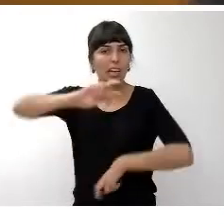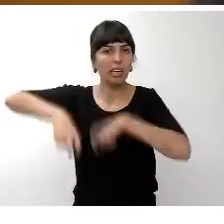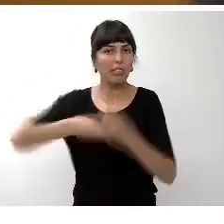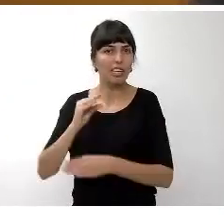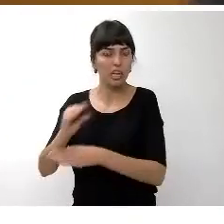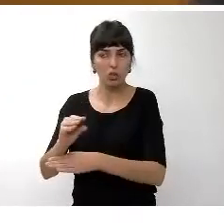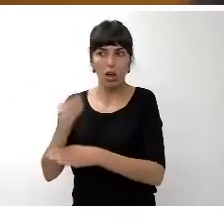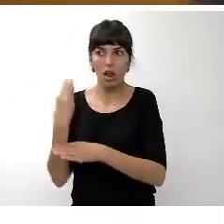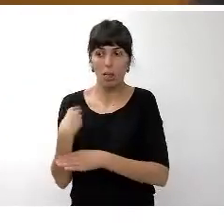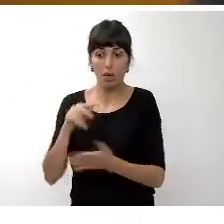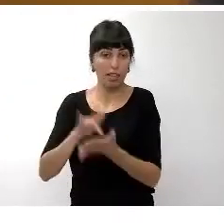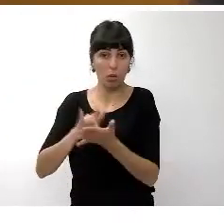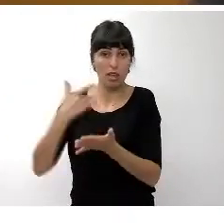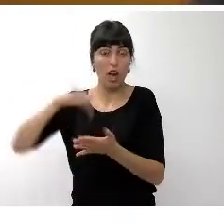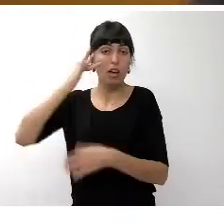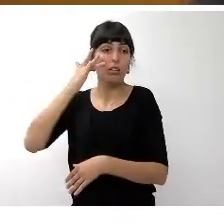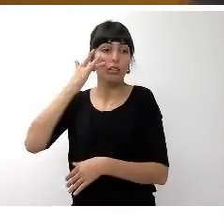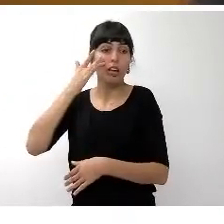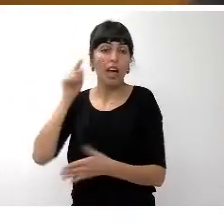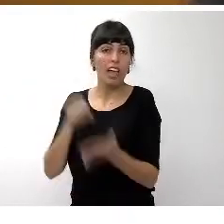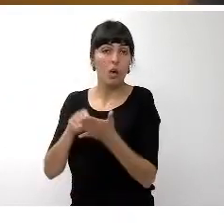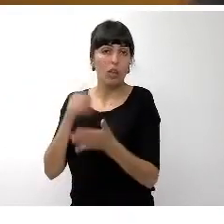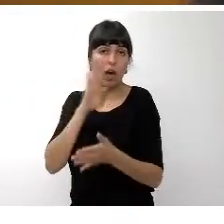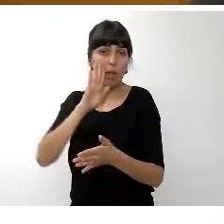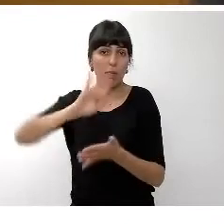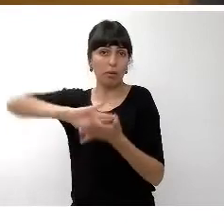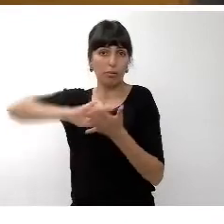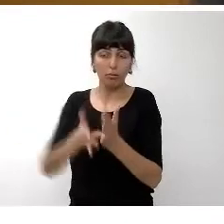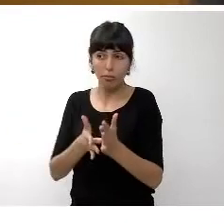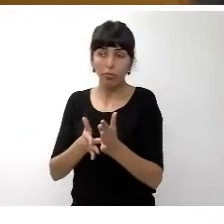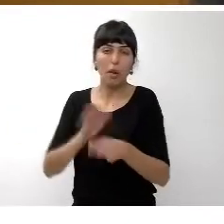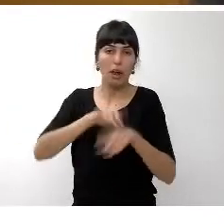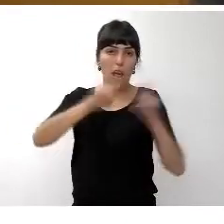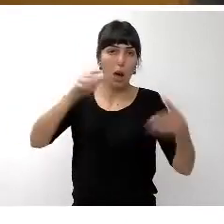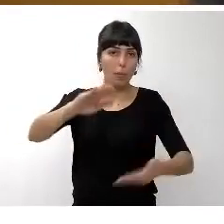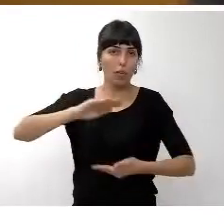canceladas las operaciones vinculadas al mecanismo de proveedores a finales del pasado ejercicio